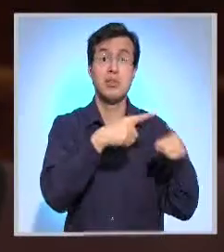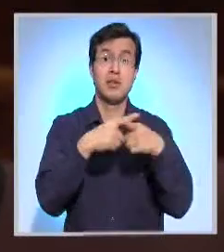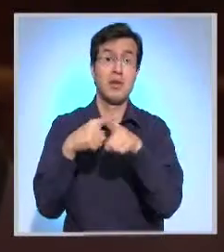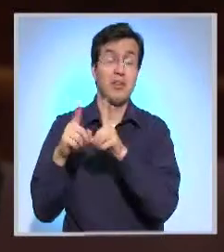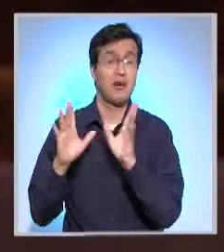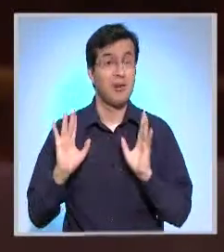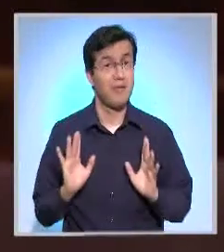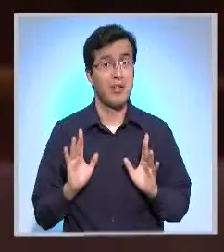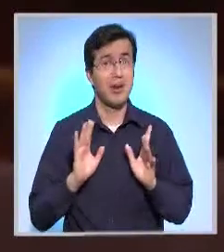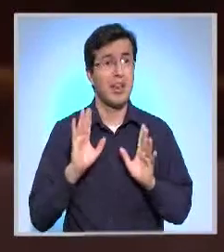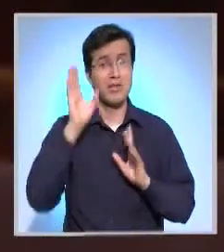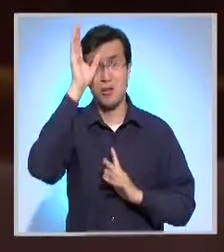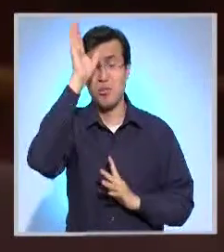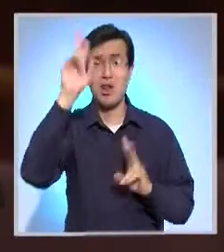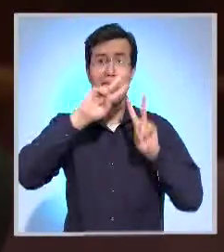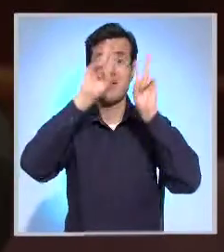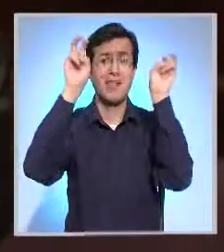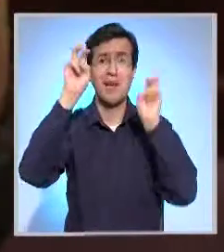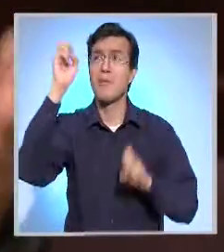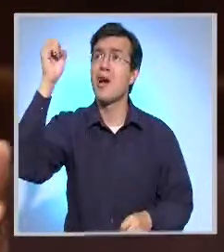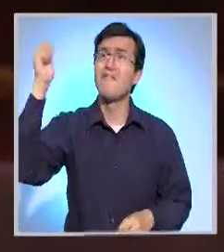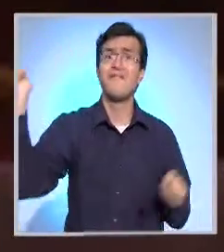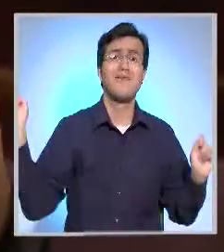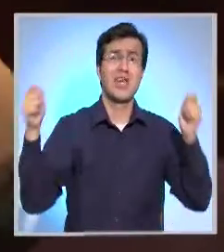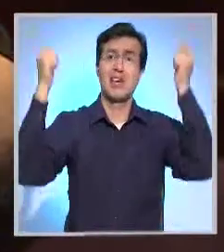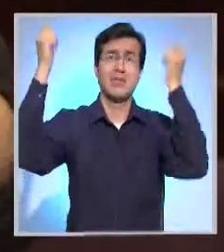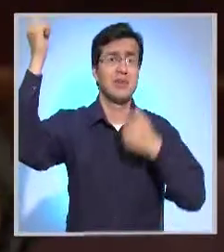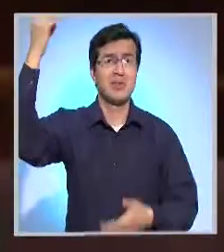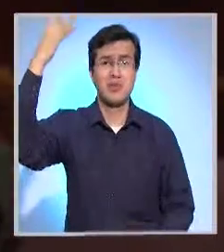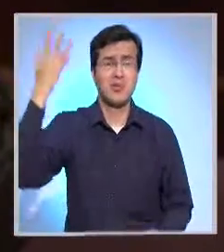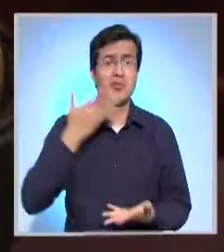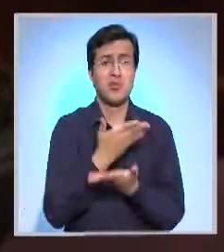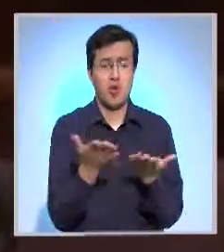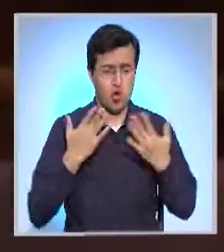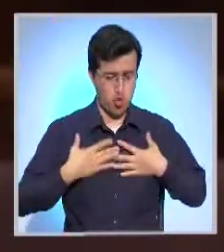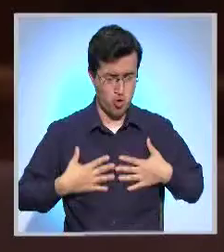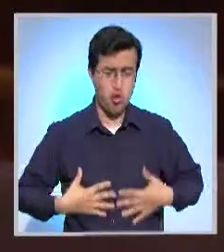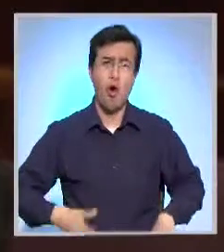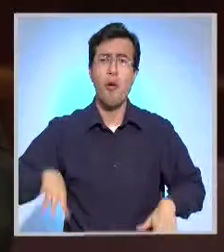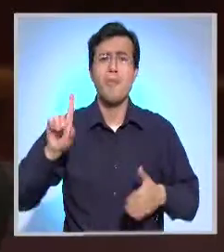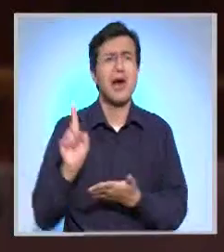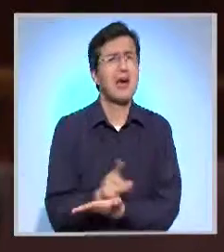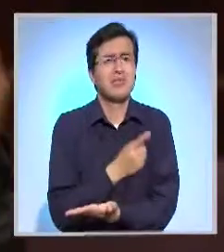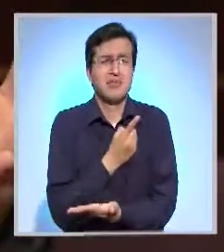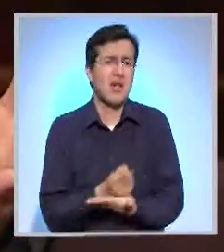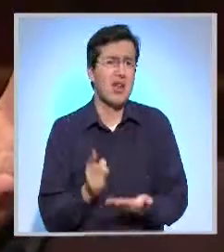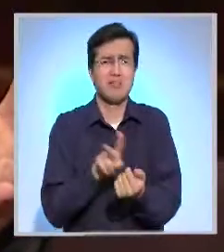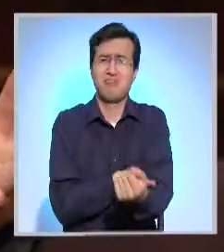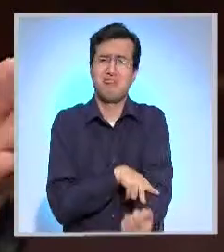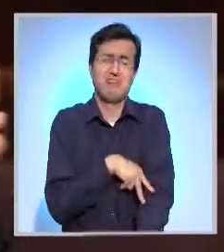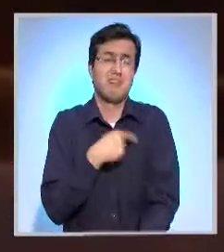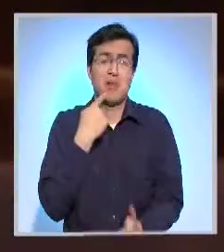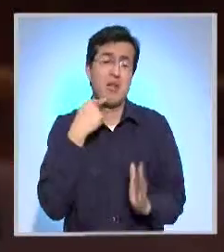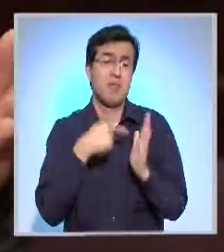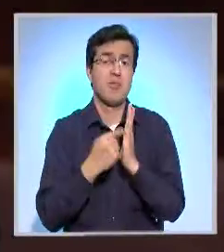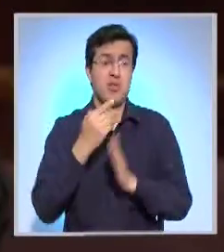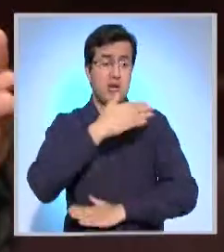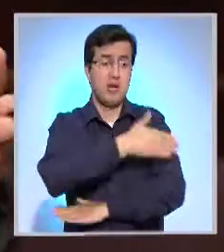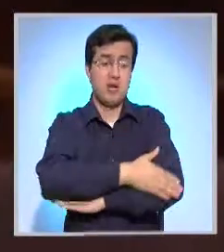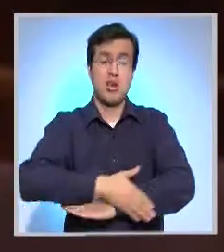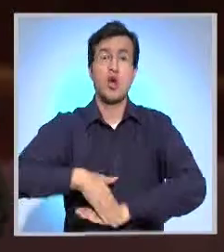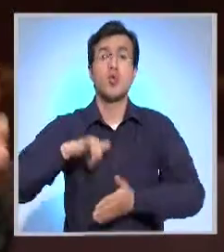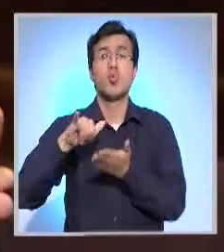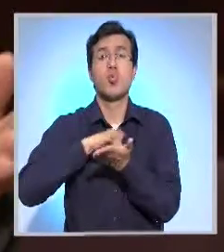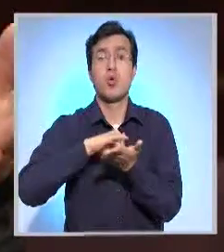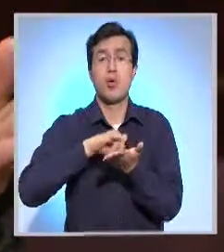culturales en torno a Linti Raimi, donde va nuestra gente con la ropa, con las danzas y pues lo hacen por ejemplo en la Plaza de